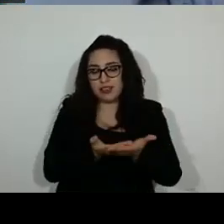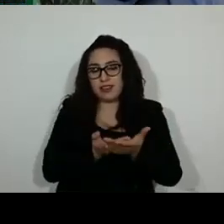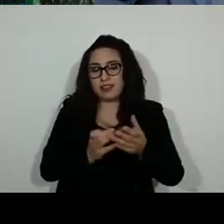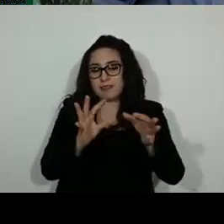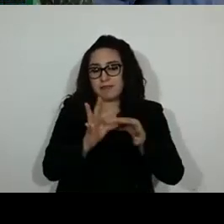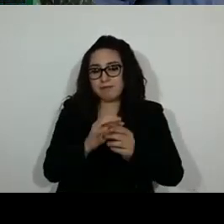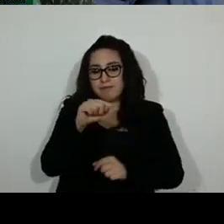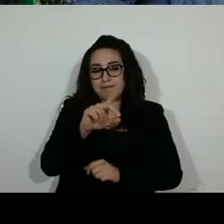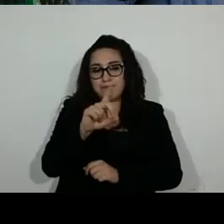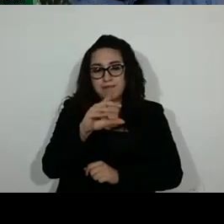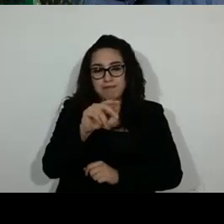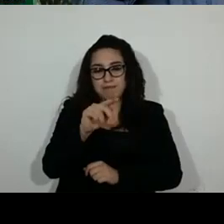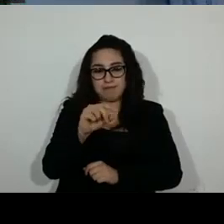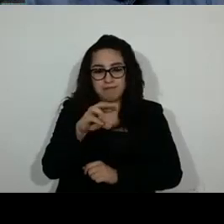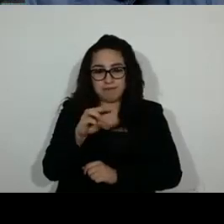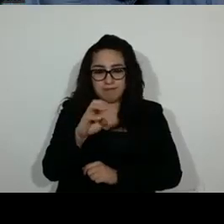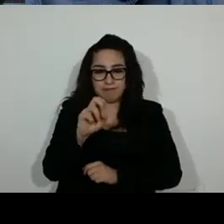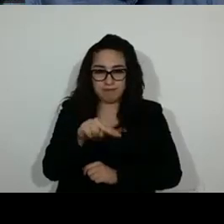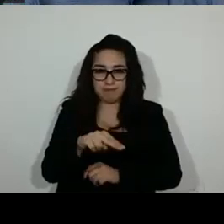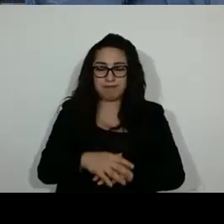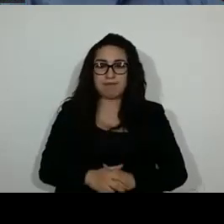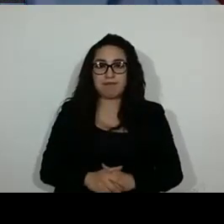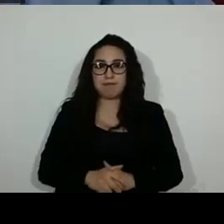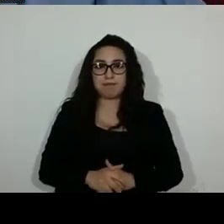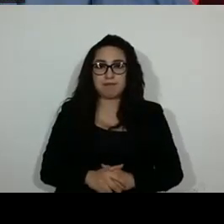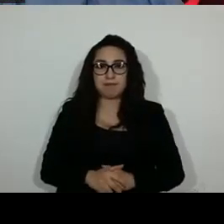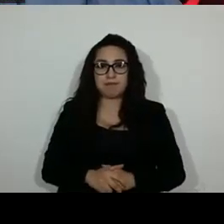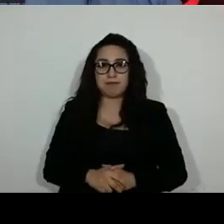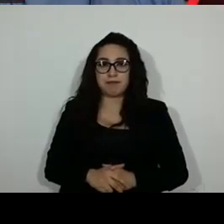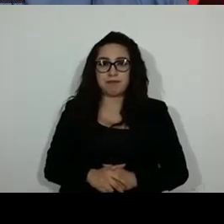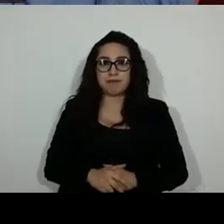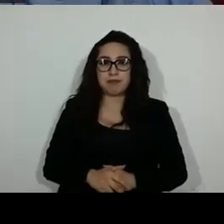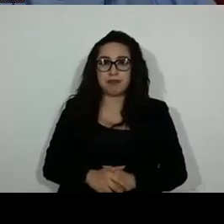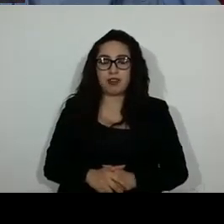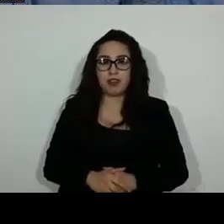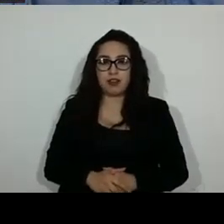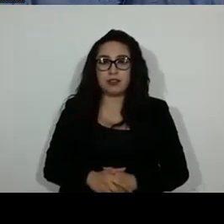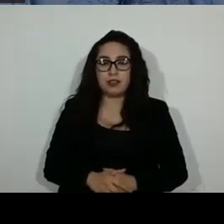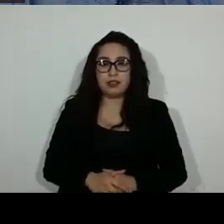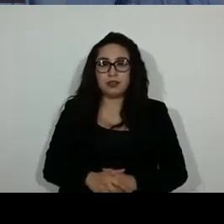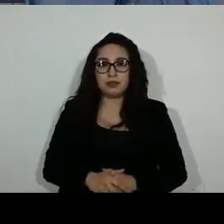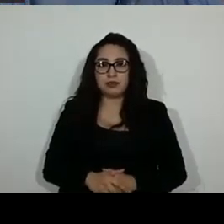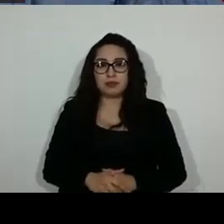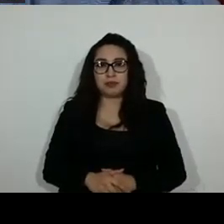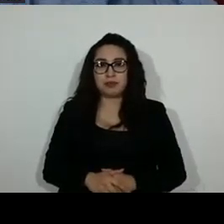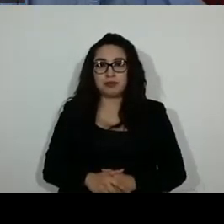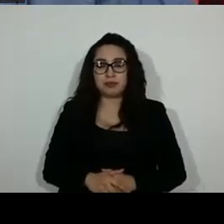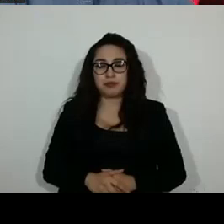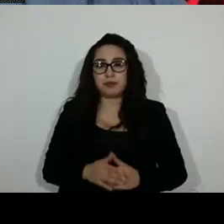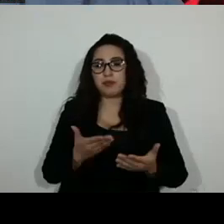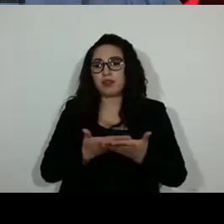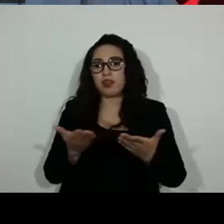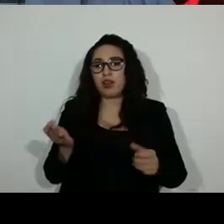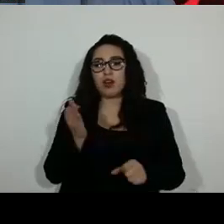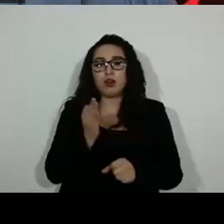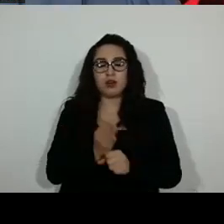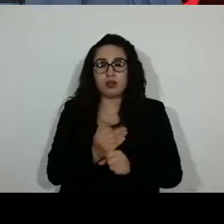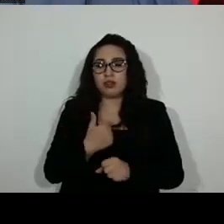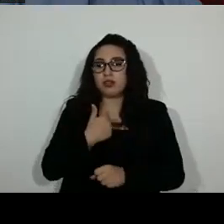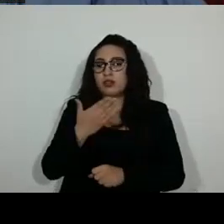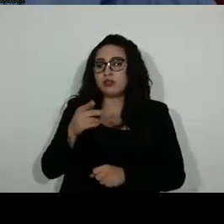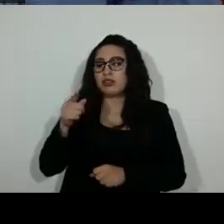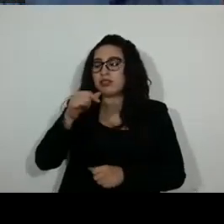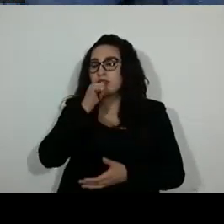sus términos. Este es el sentido del dictamen, amigas y amigos legisladores, puesto a su consideración, por lo que le solicito a la